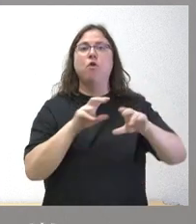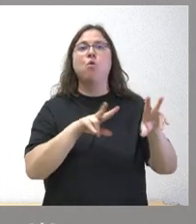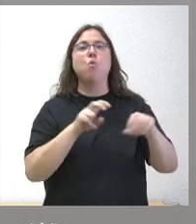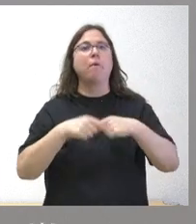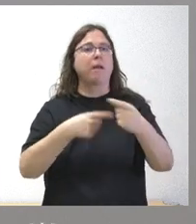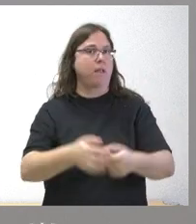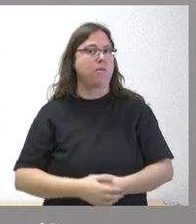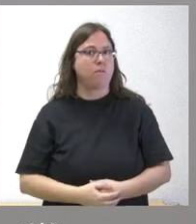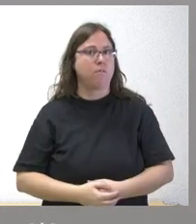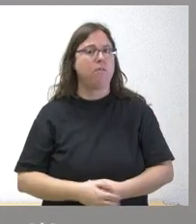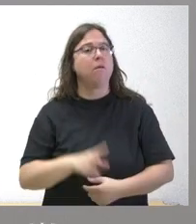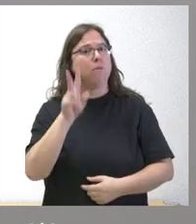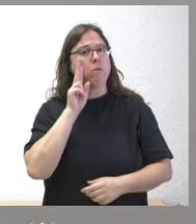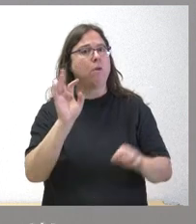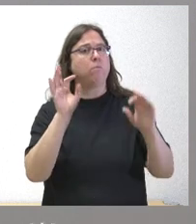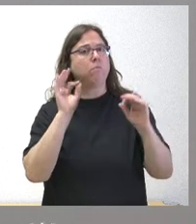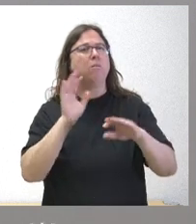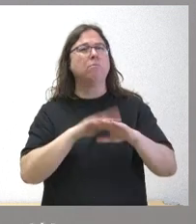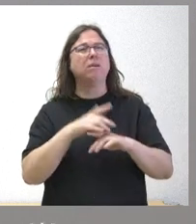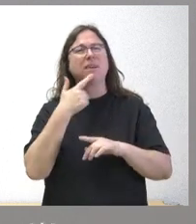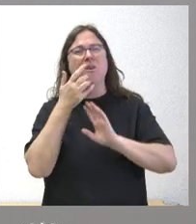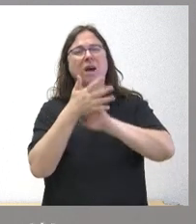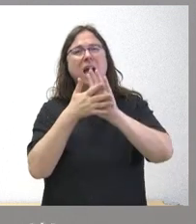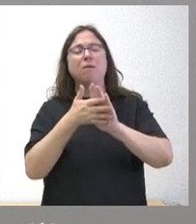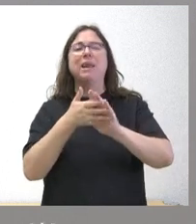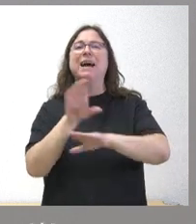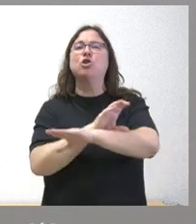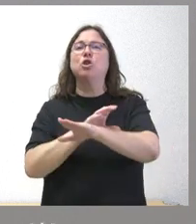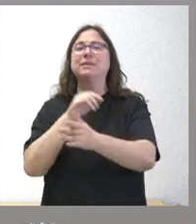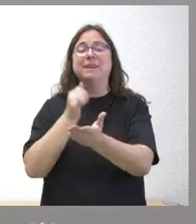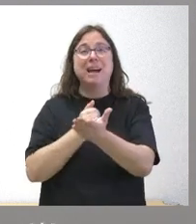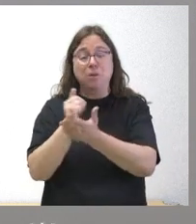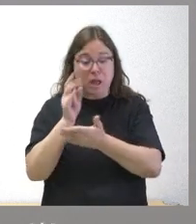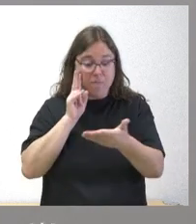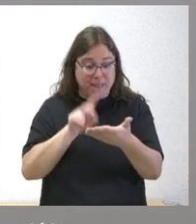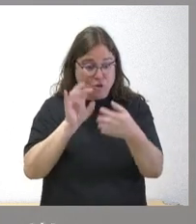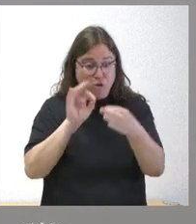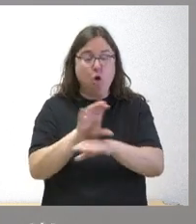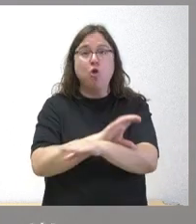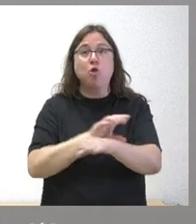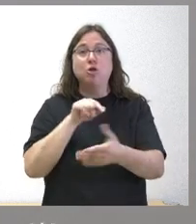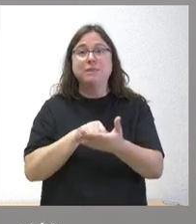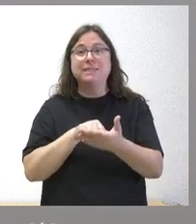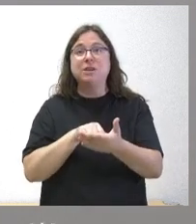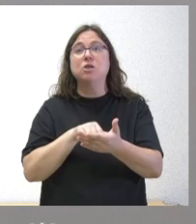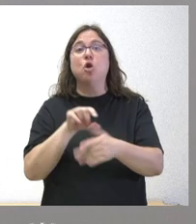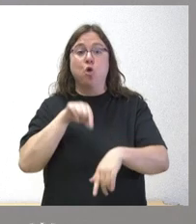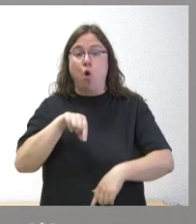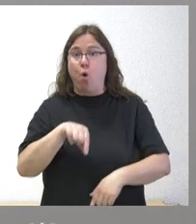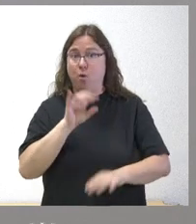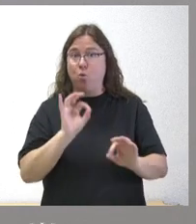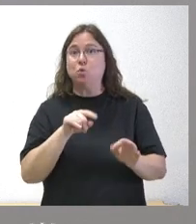y estaba viendo específicamente porque creo que se refiere a la Consejería de Agricultura justo la nota de prensa de esta consejería en el Consejo de Gobierno de hoy